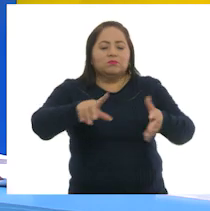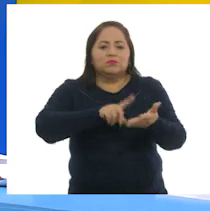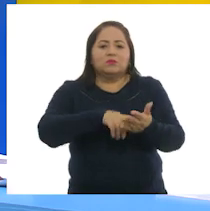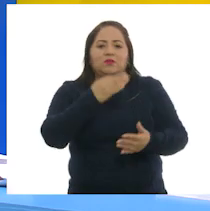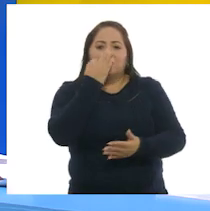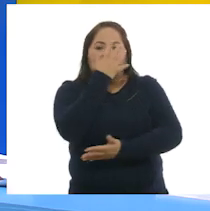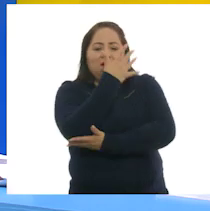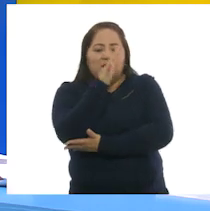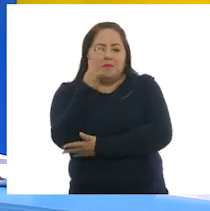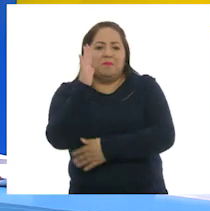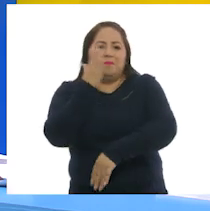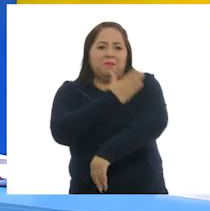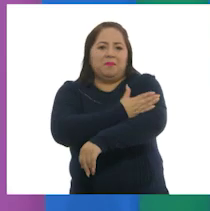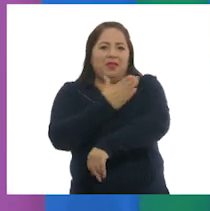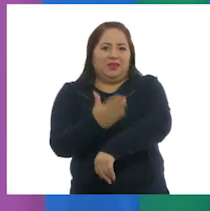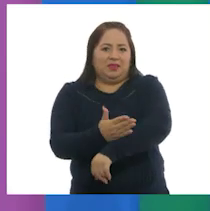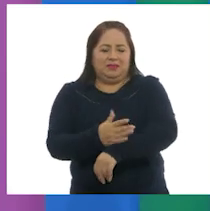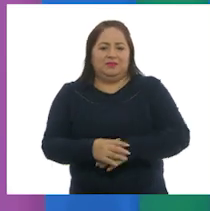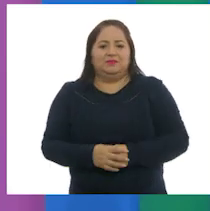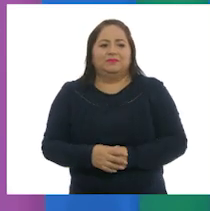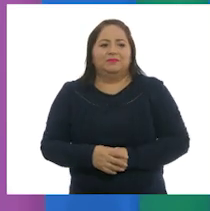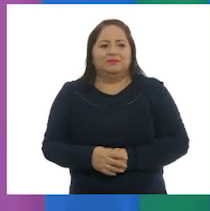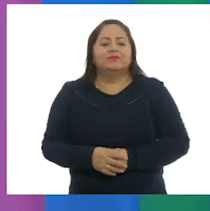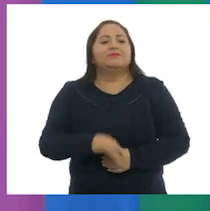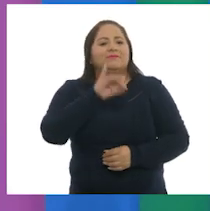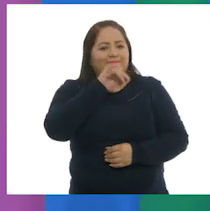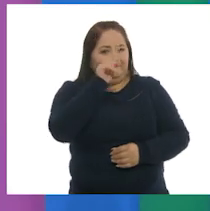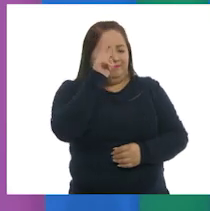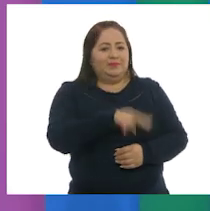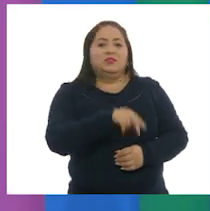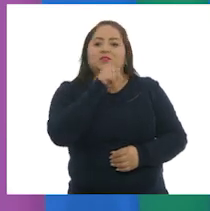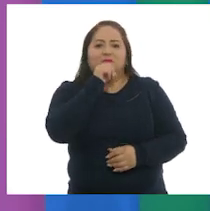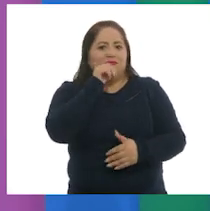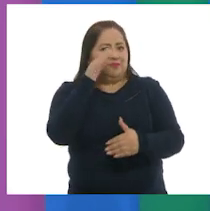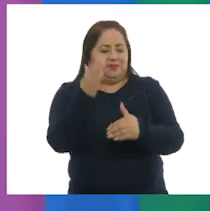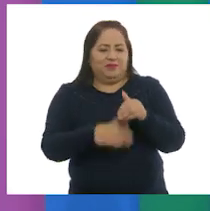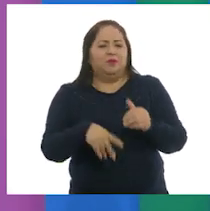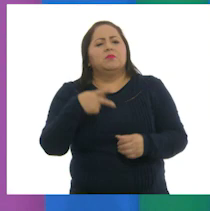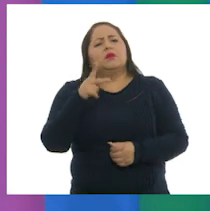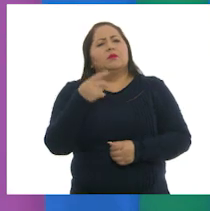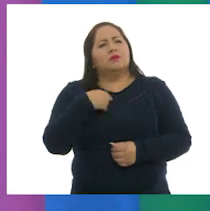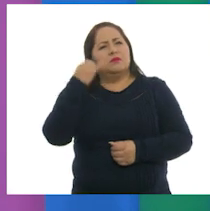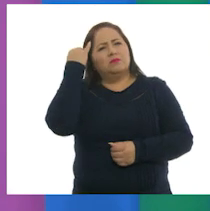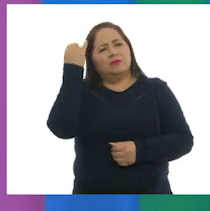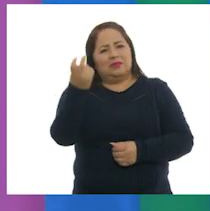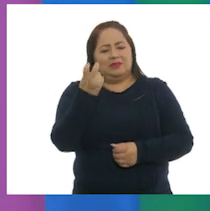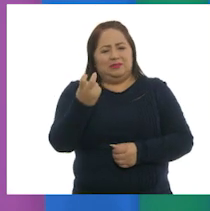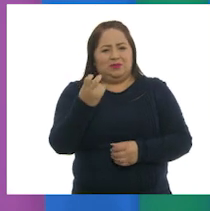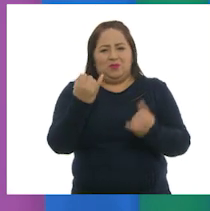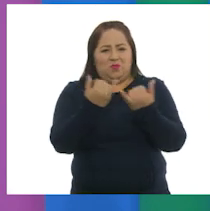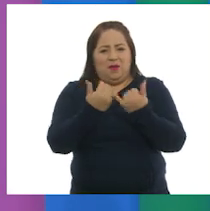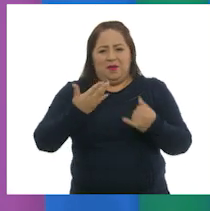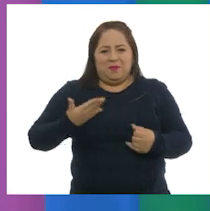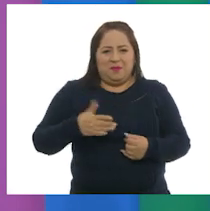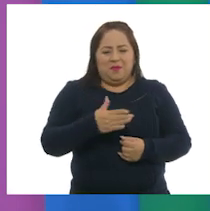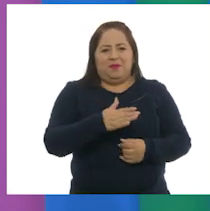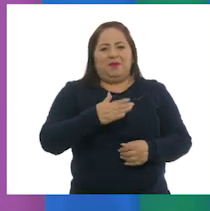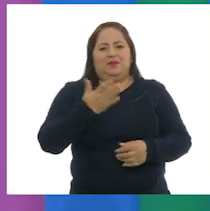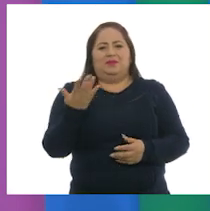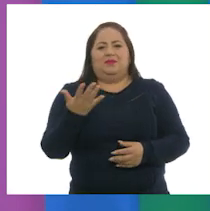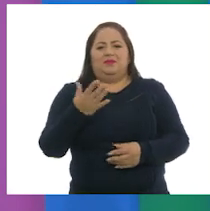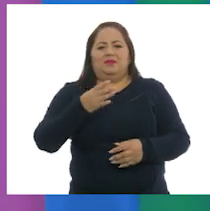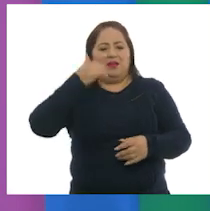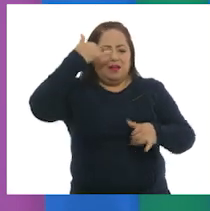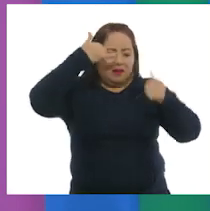forestales maderables. Cierto, aún no hemos terminado. Imagino que estos recursos, al igual que la pesca, la